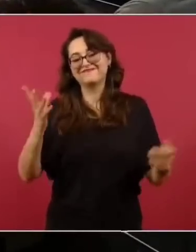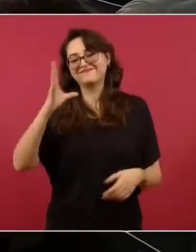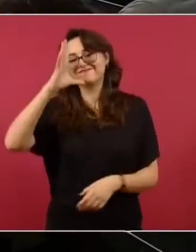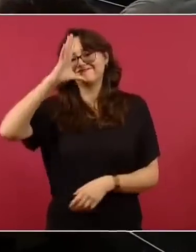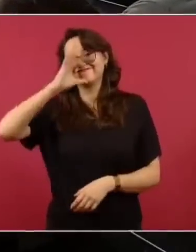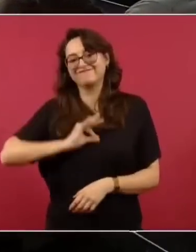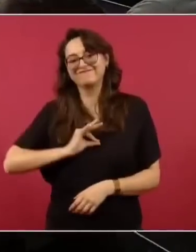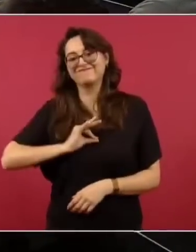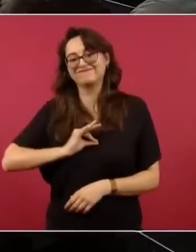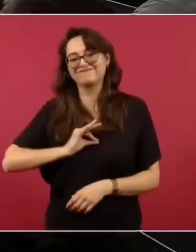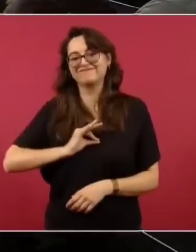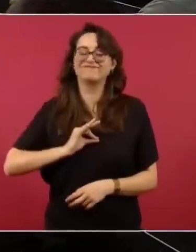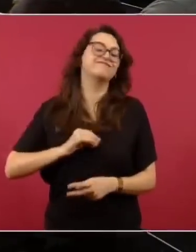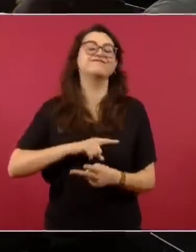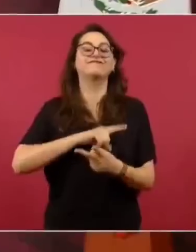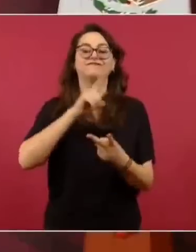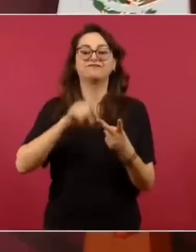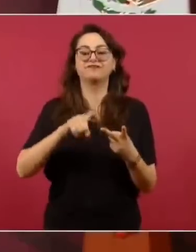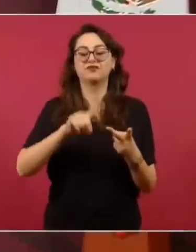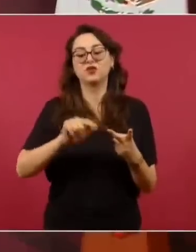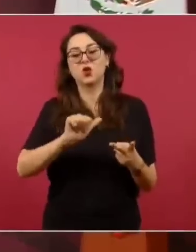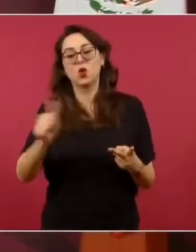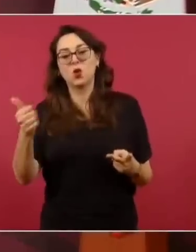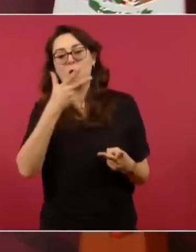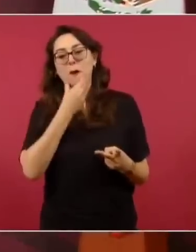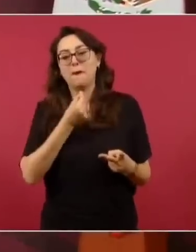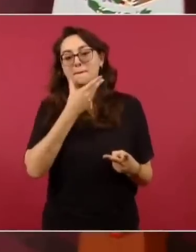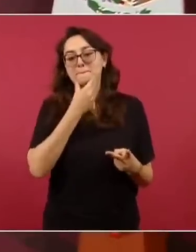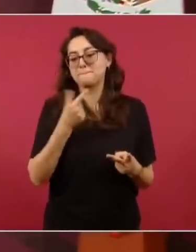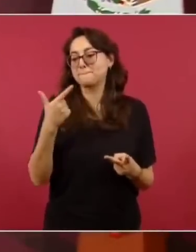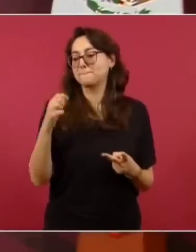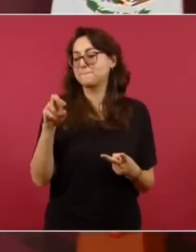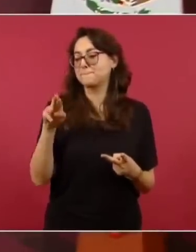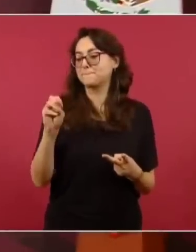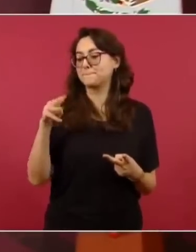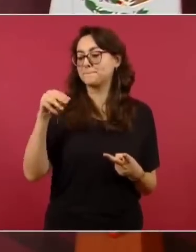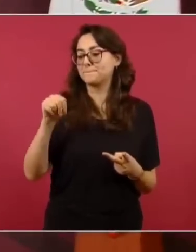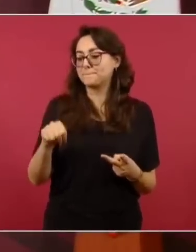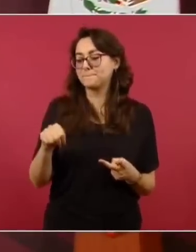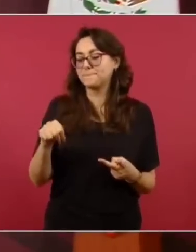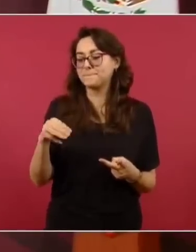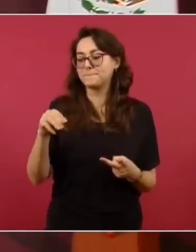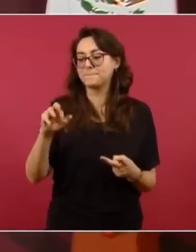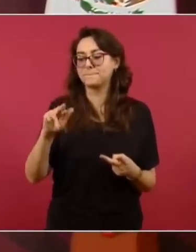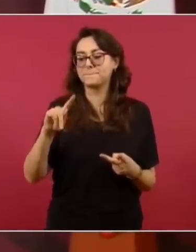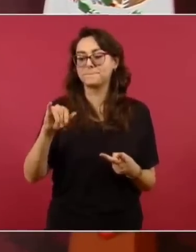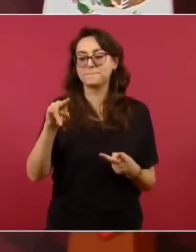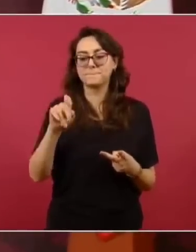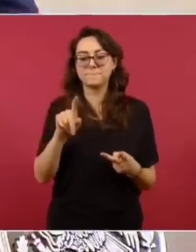Germán Martínez. Bueno, los